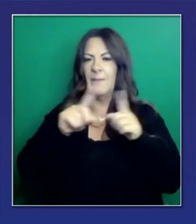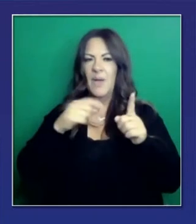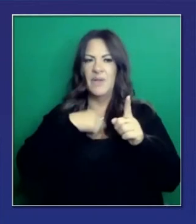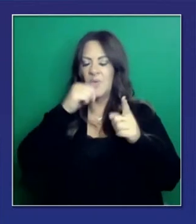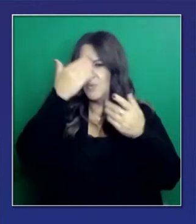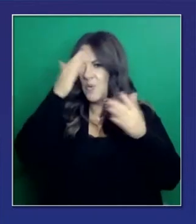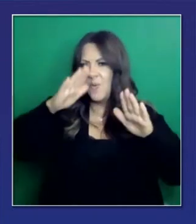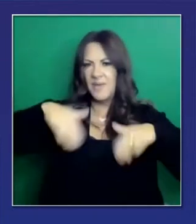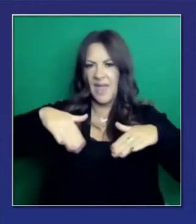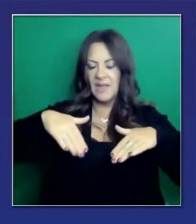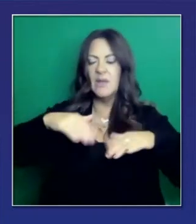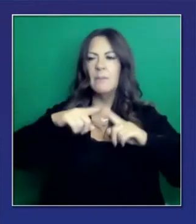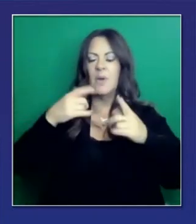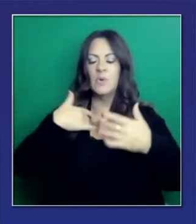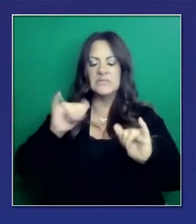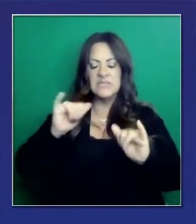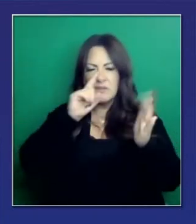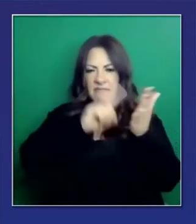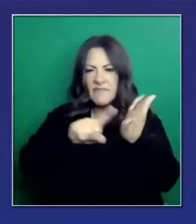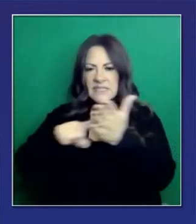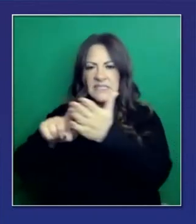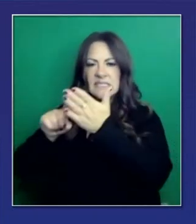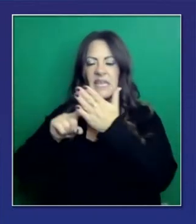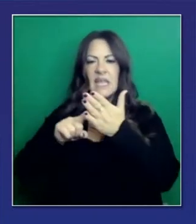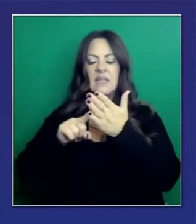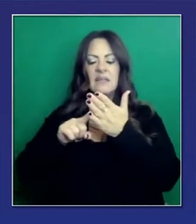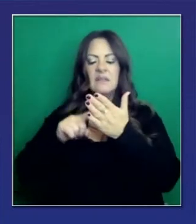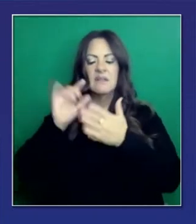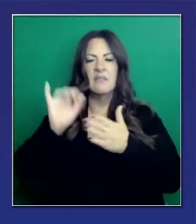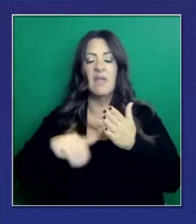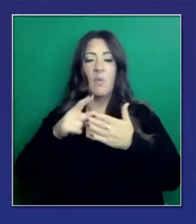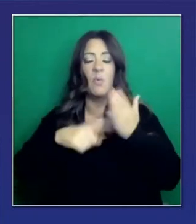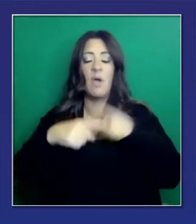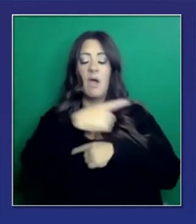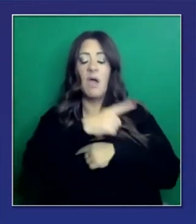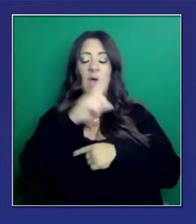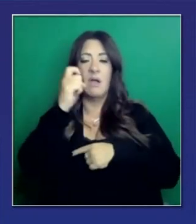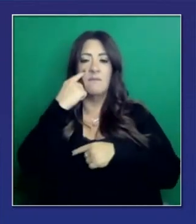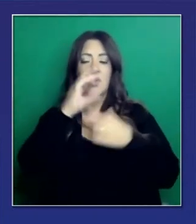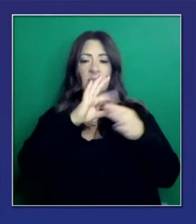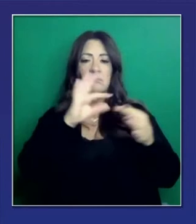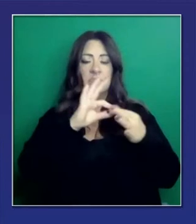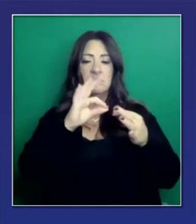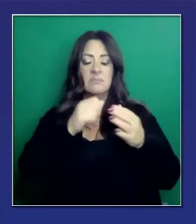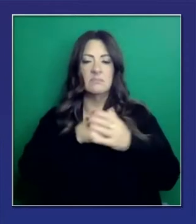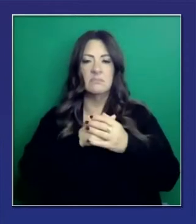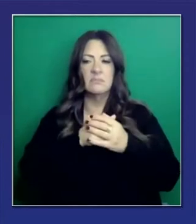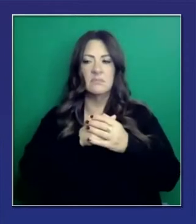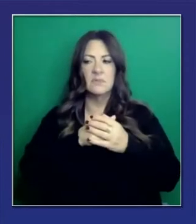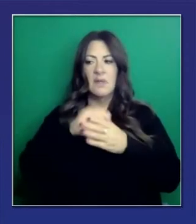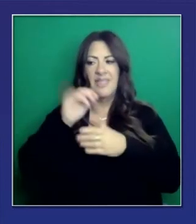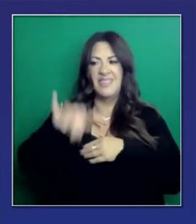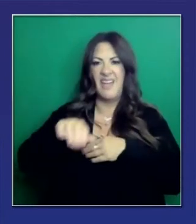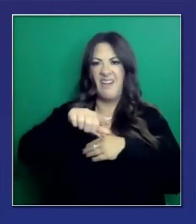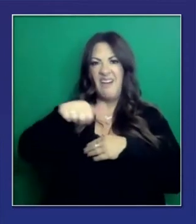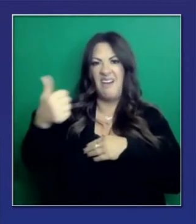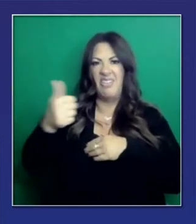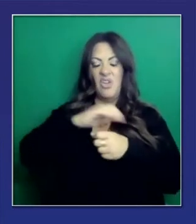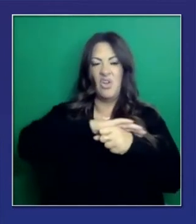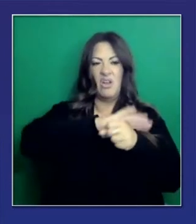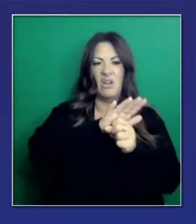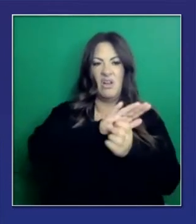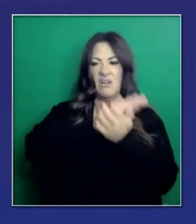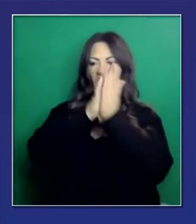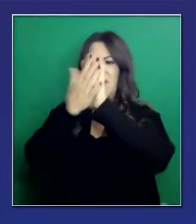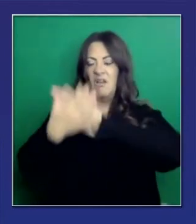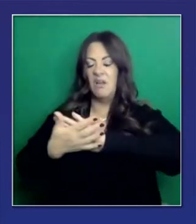enfoque más claro. Pero también estamos investigando las dos cosas mencionadas por el gobernador. Es más contagioso. Sabemos